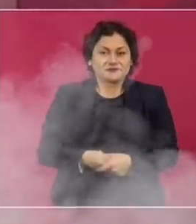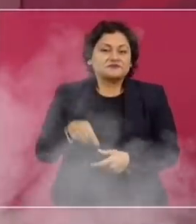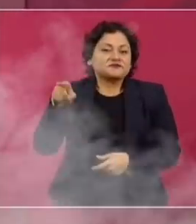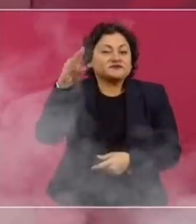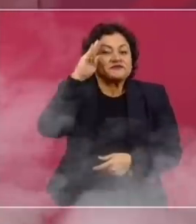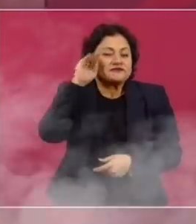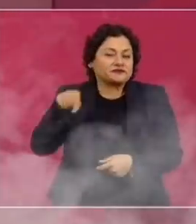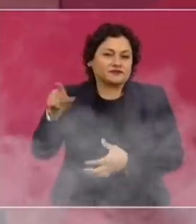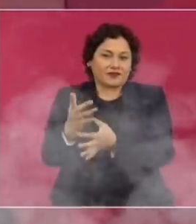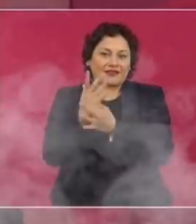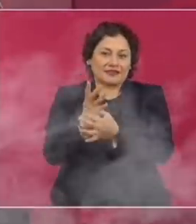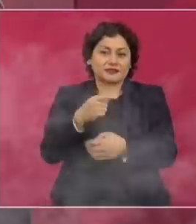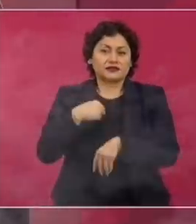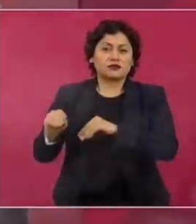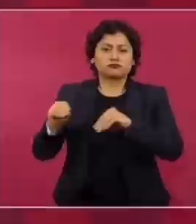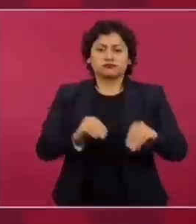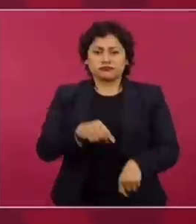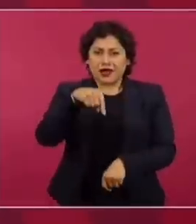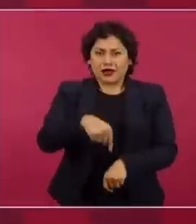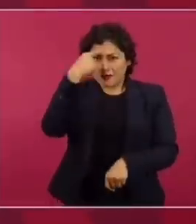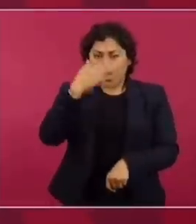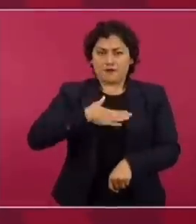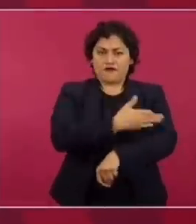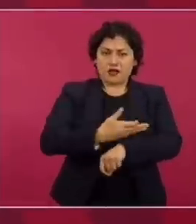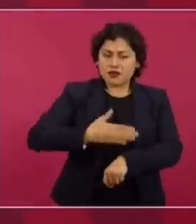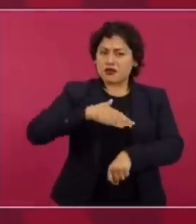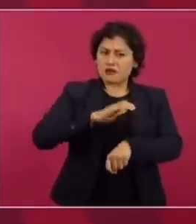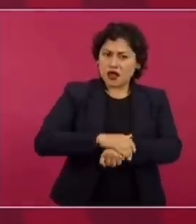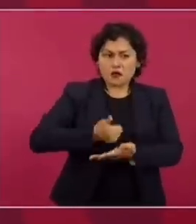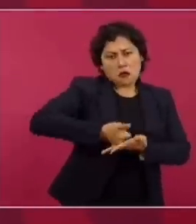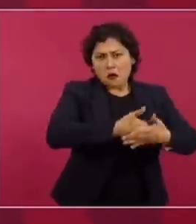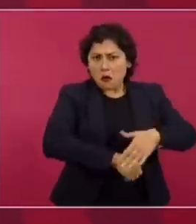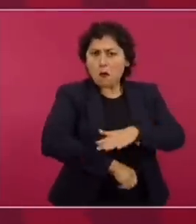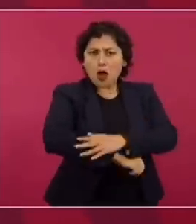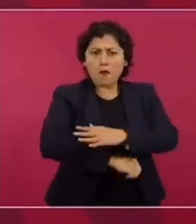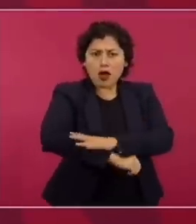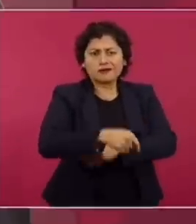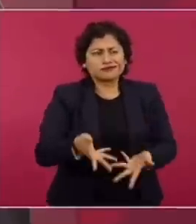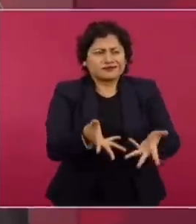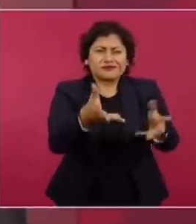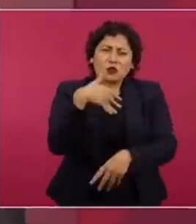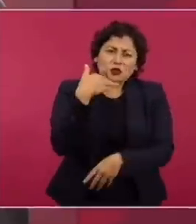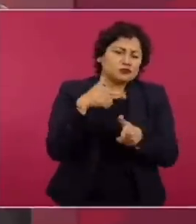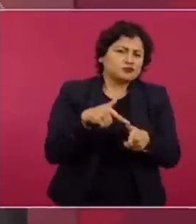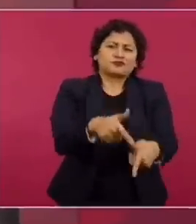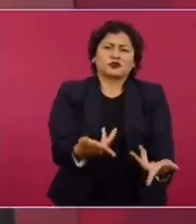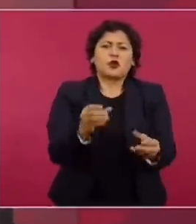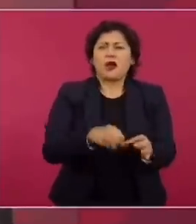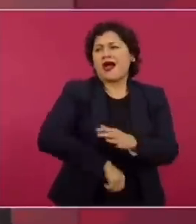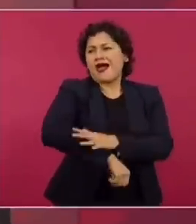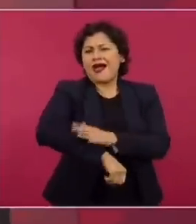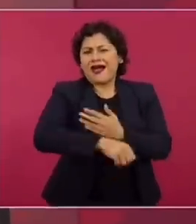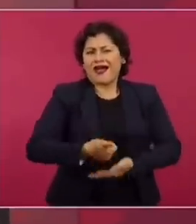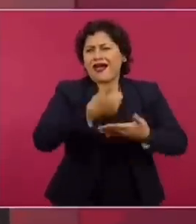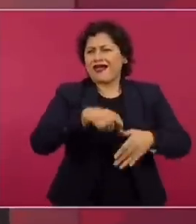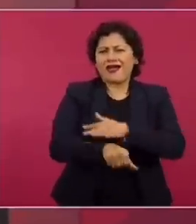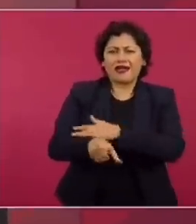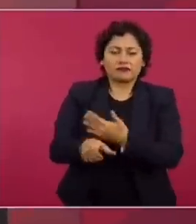a favorecer a familiares y amigos y a permitir la corrupción y el tráfico de influencias